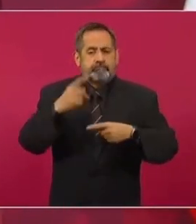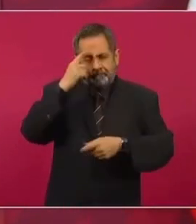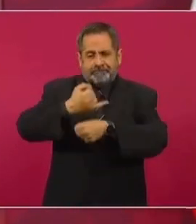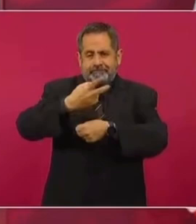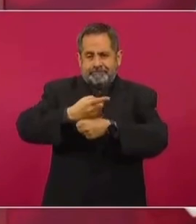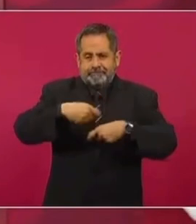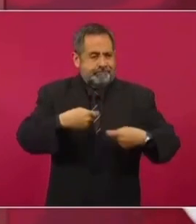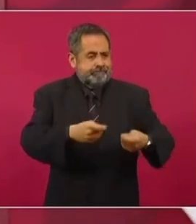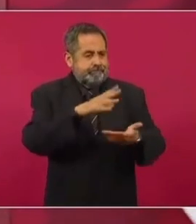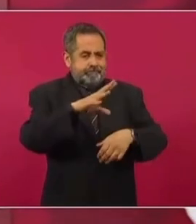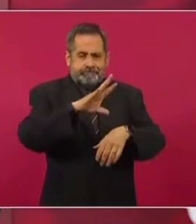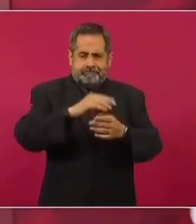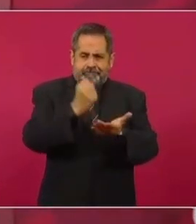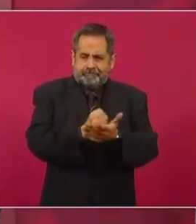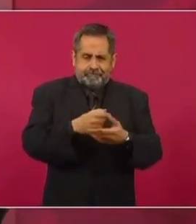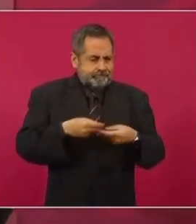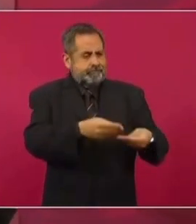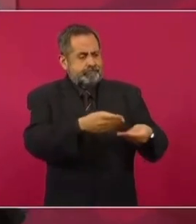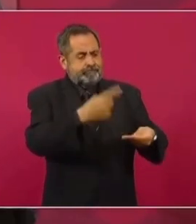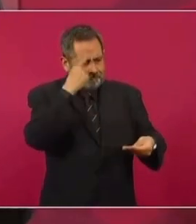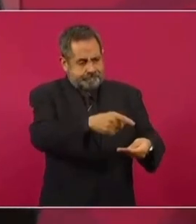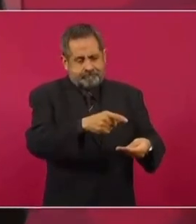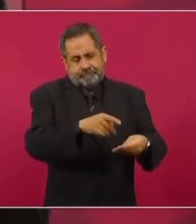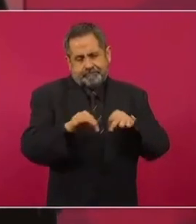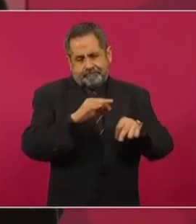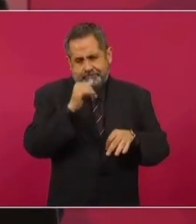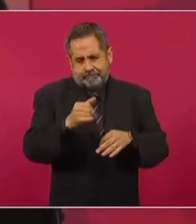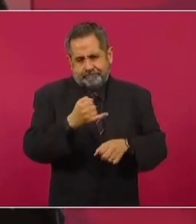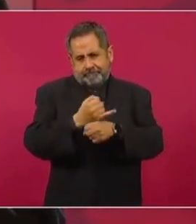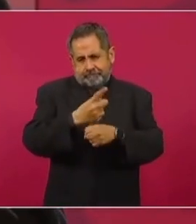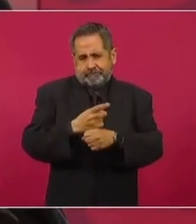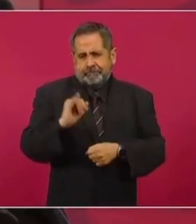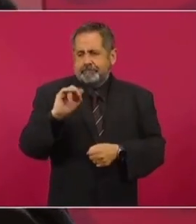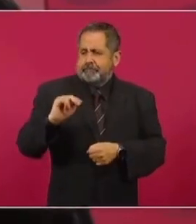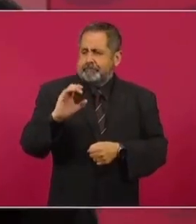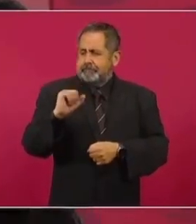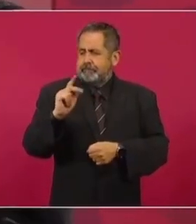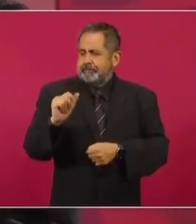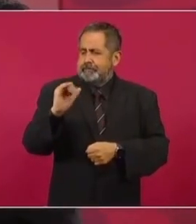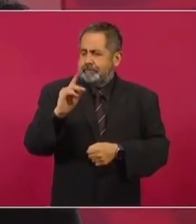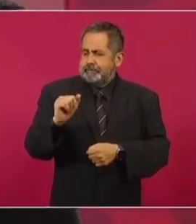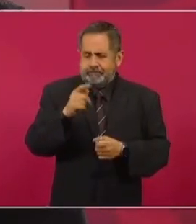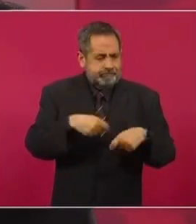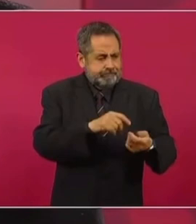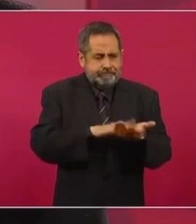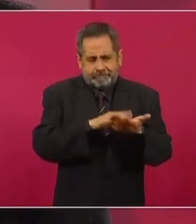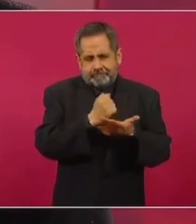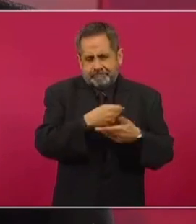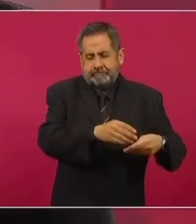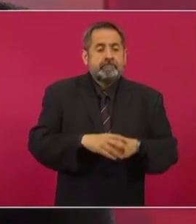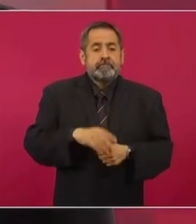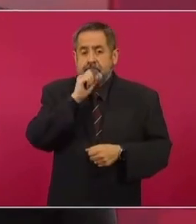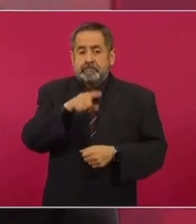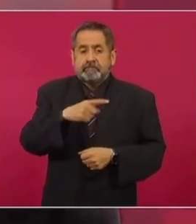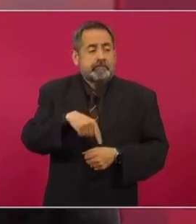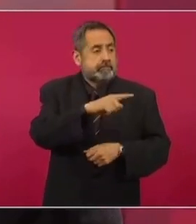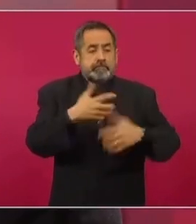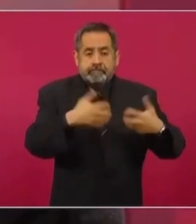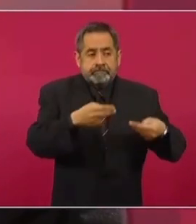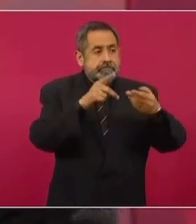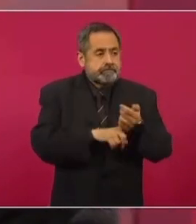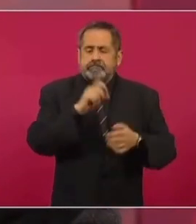incapacidades laborales, mantener facilidad de acceso a esa tramitología. El sector empresarial incluso está colaborando y está